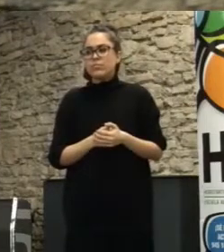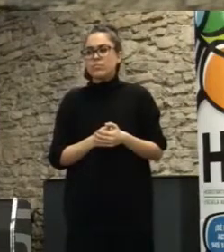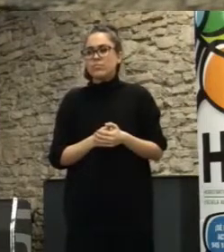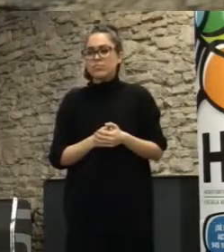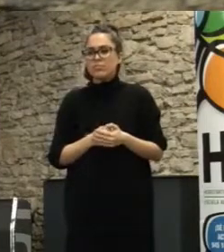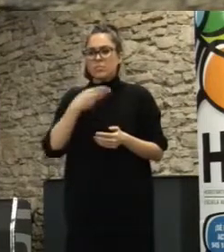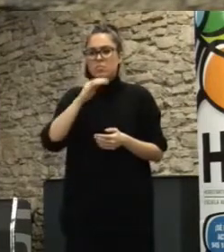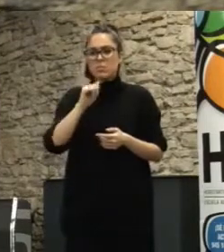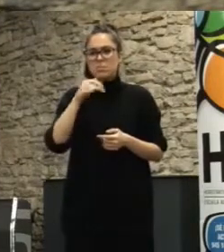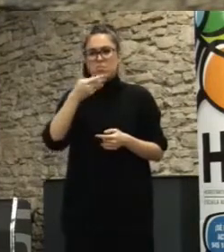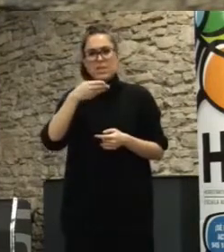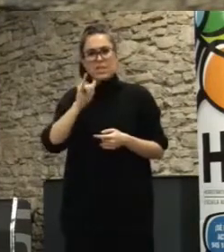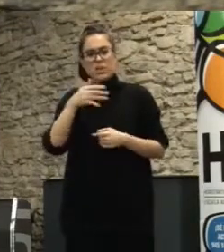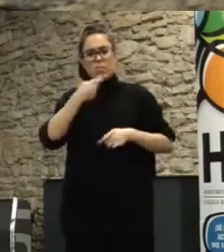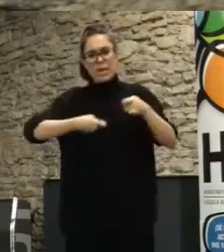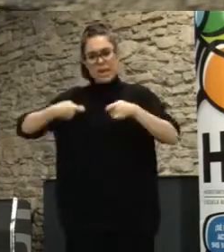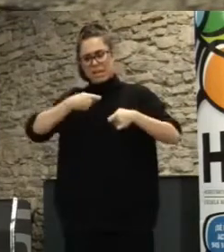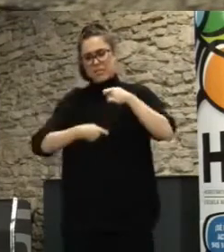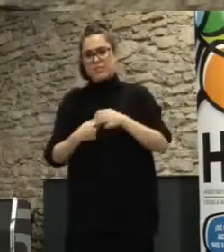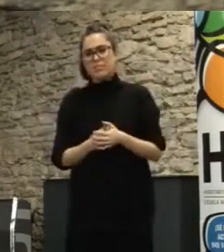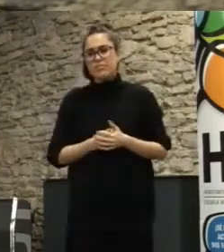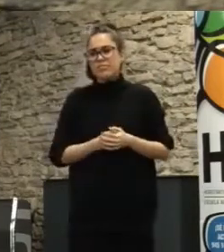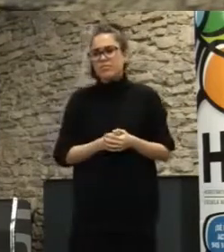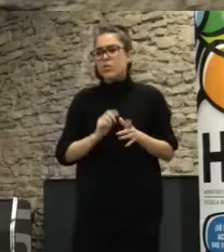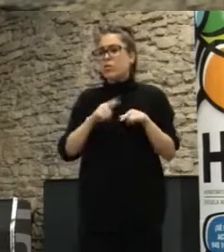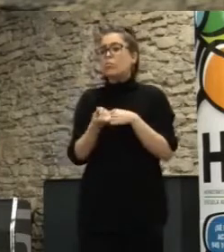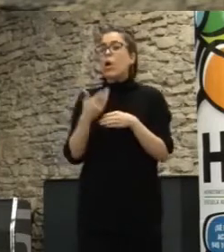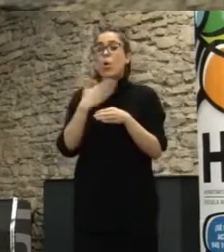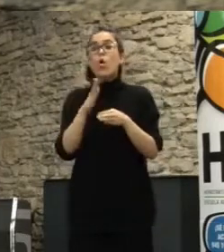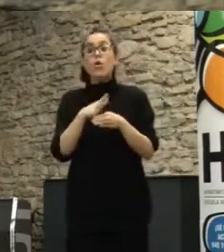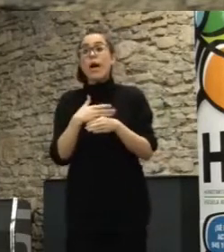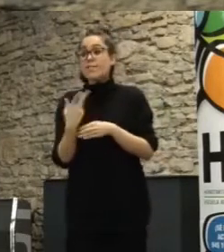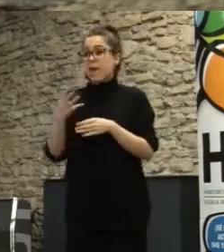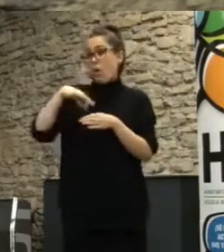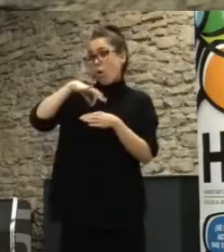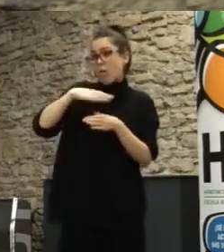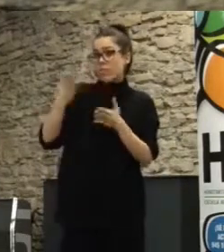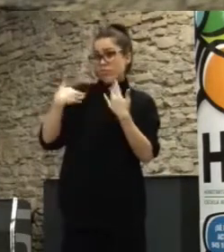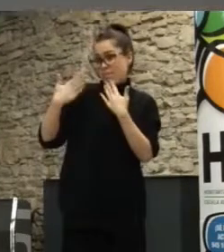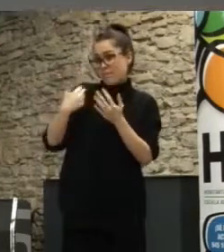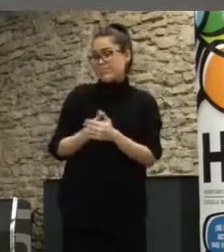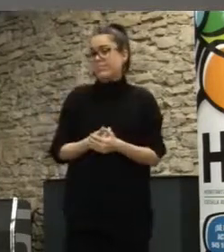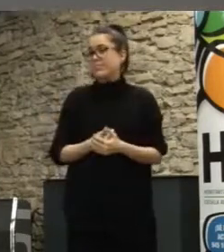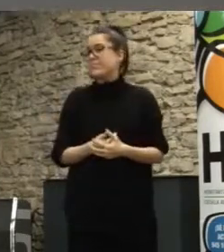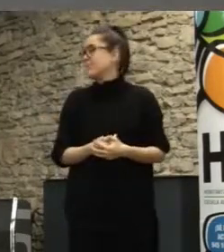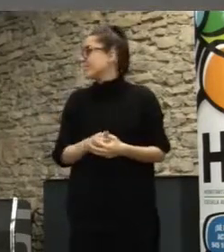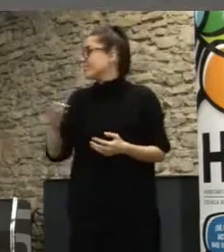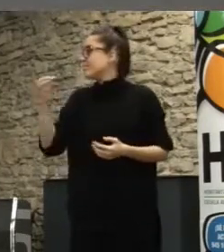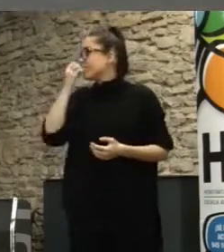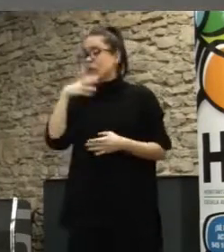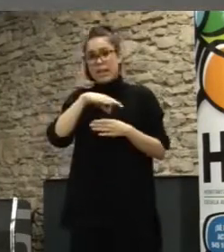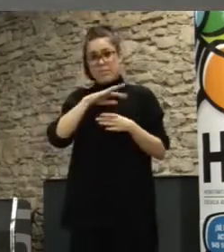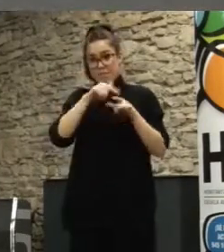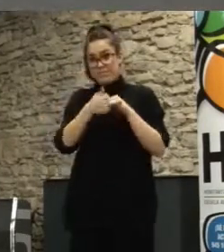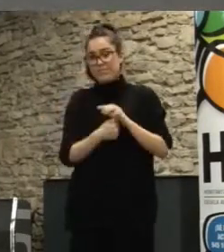con lo cooperativo pero si quieres luego con un café o una caña nos retamos al café vamos en un ratito gracias Alberto por tu